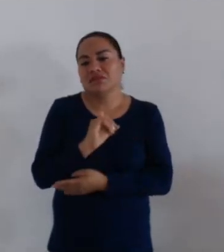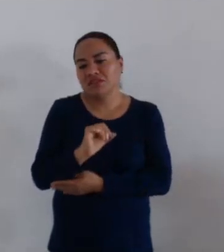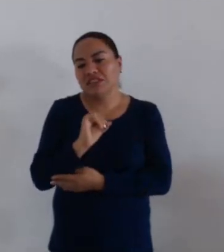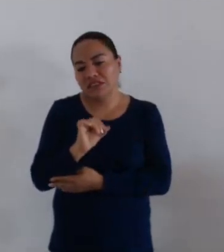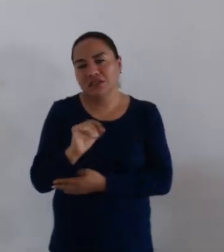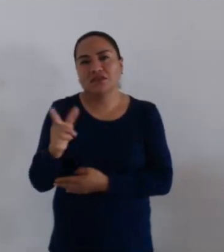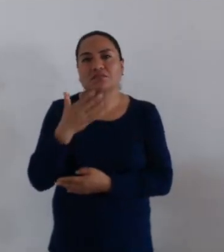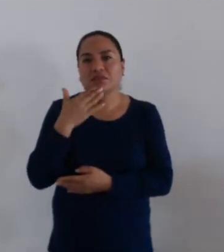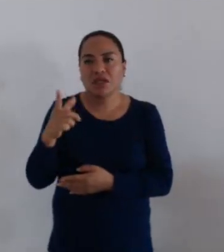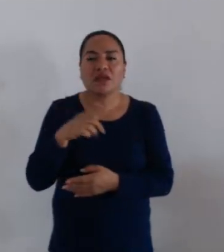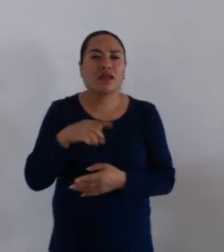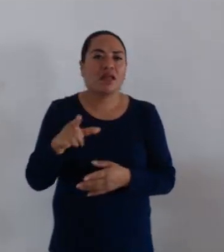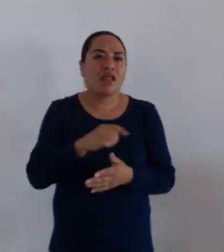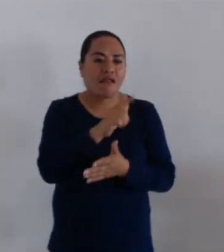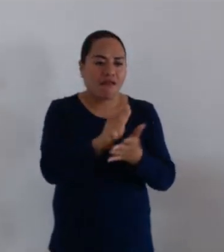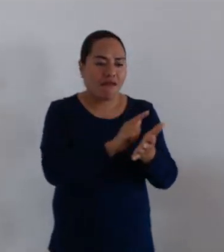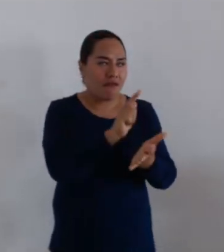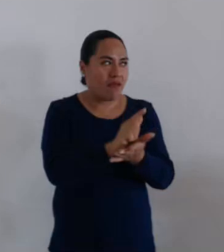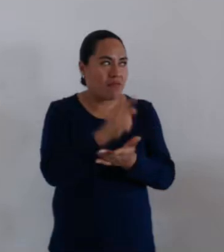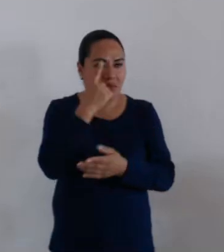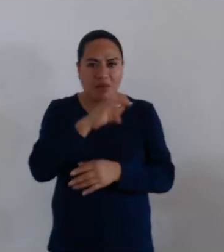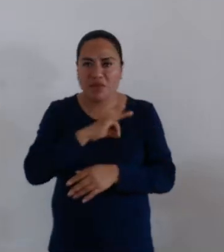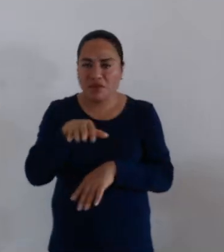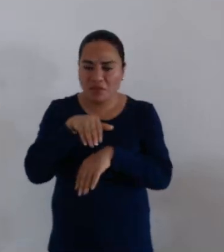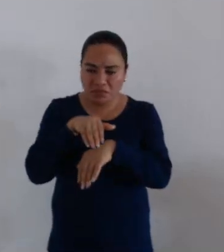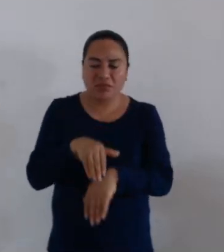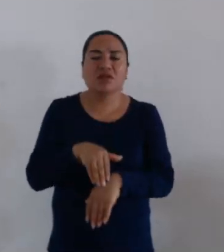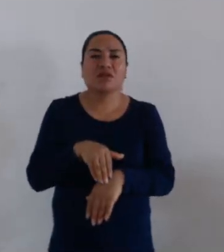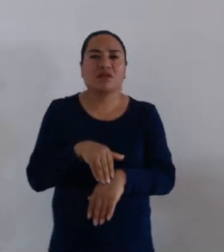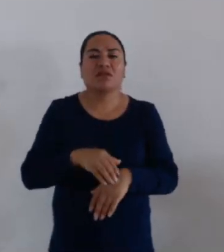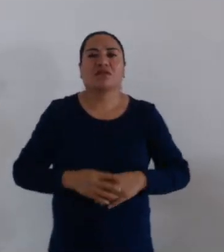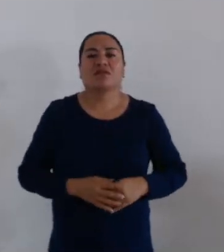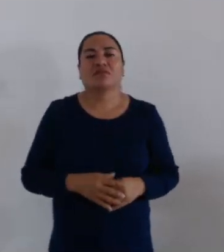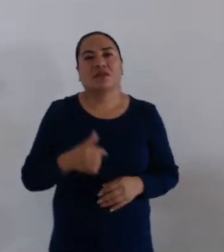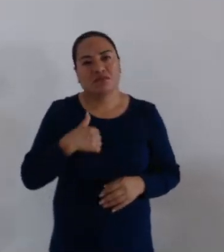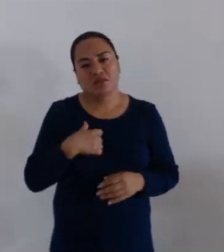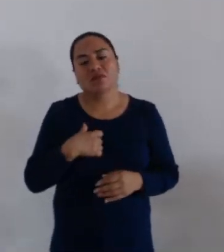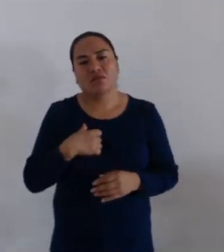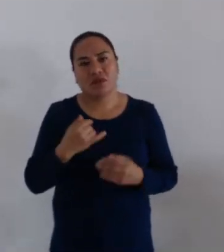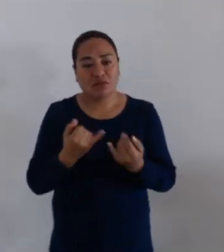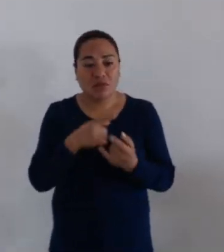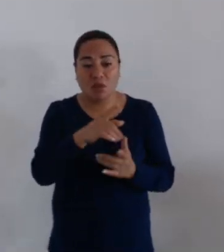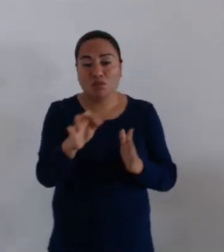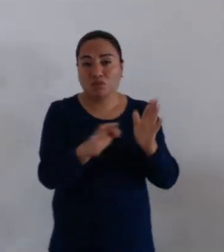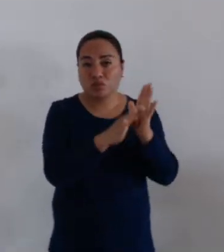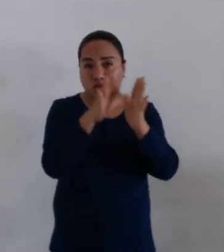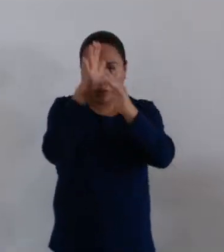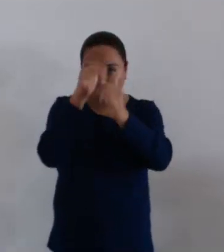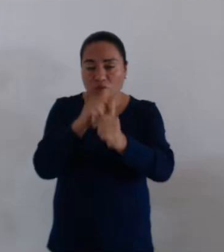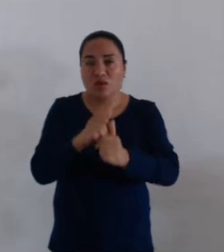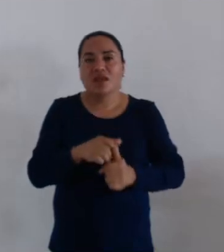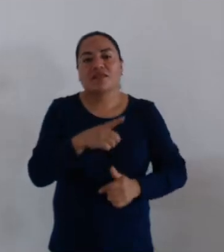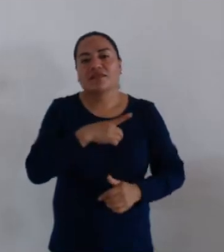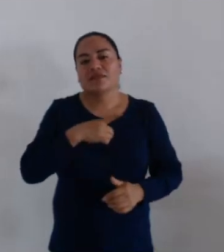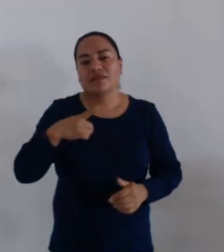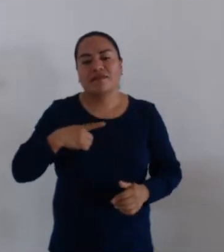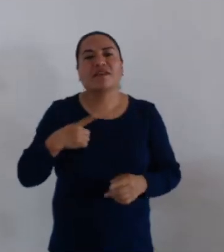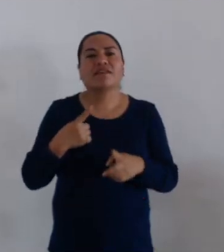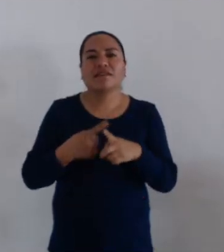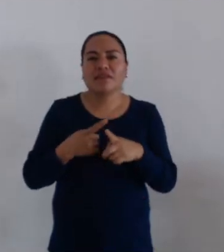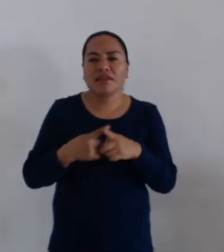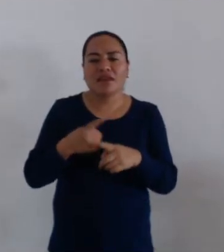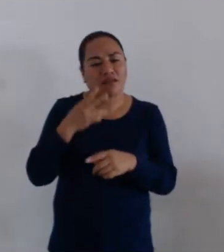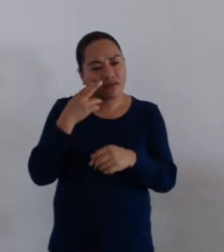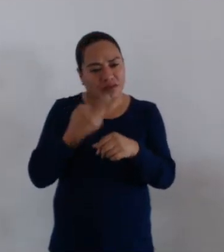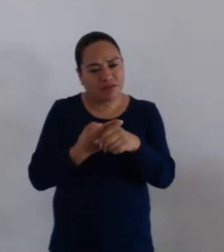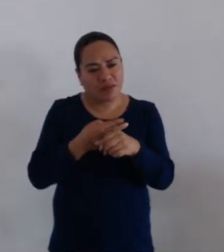del decreto y por ello me sumo al hecho de decir que este punto de acuerdo tiene que ser atendido en